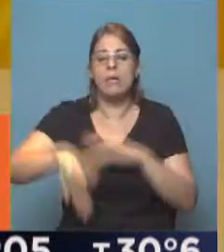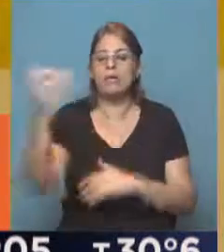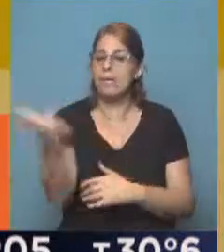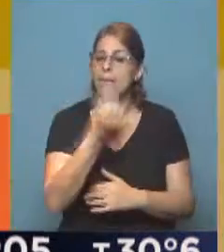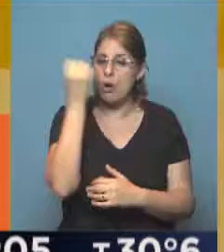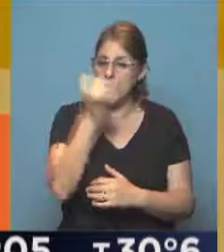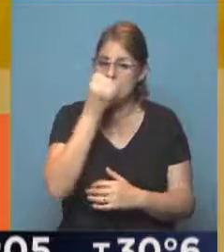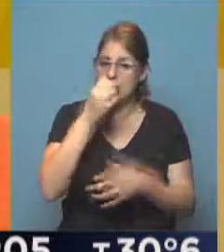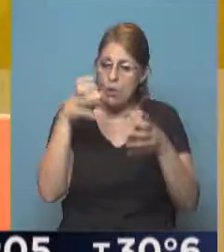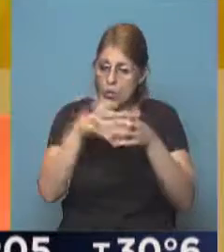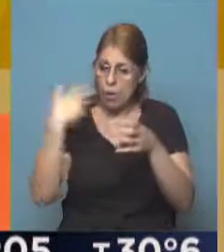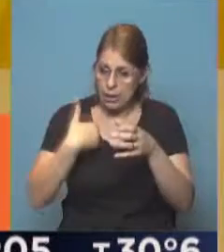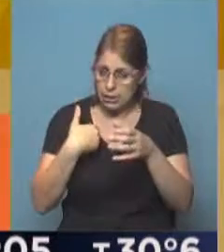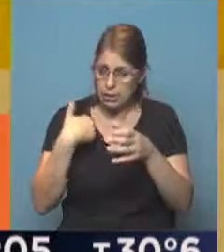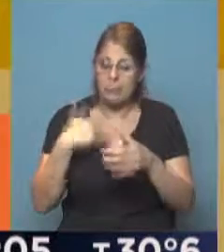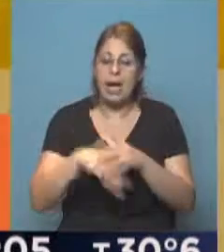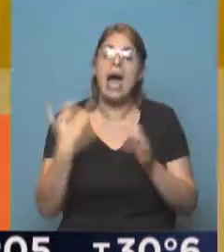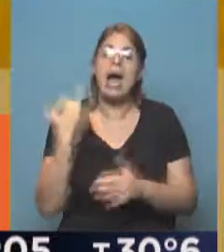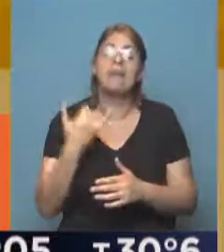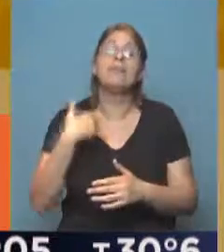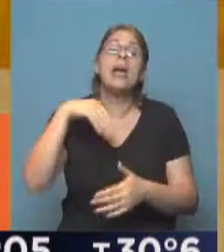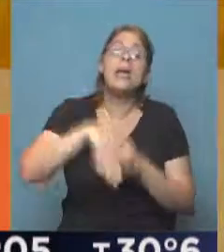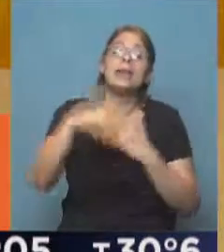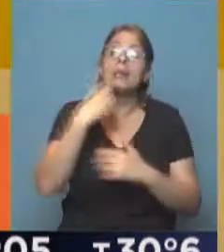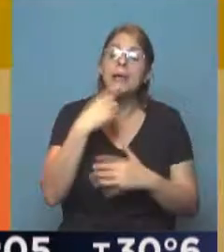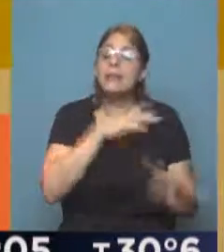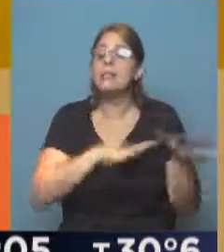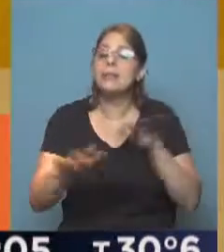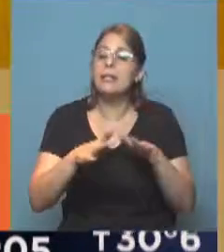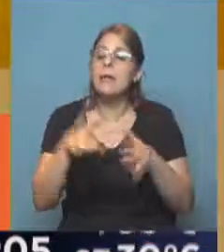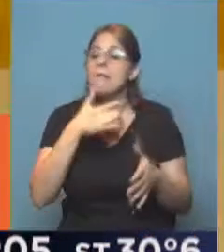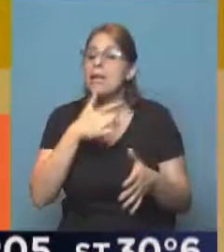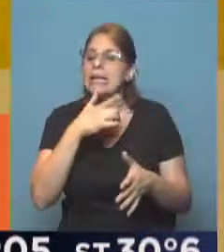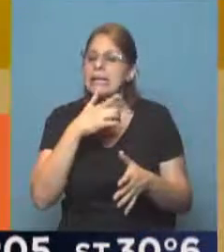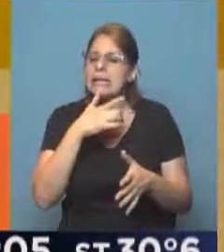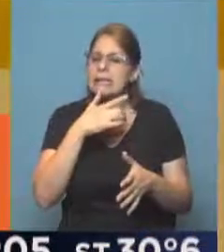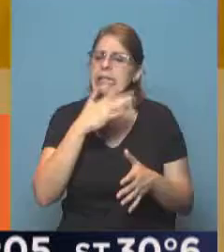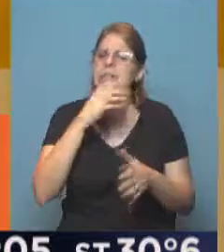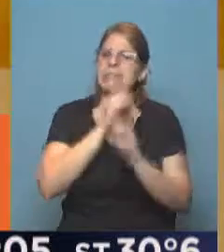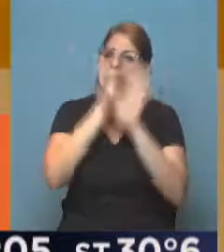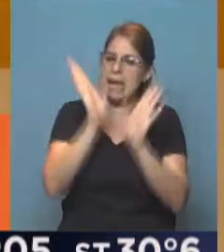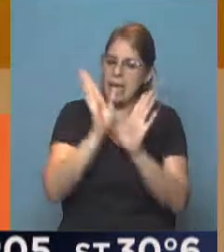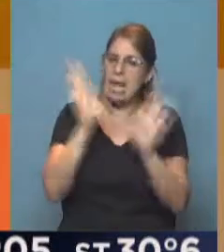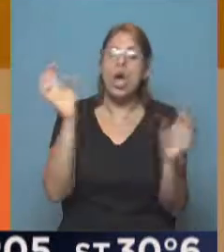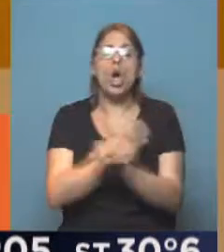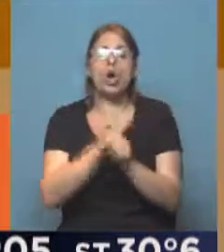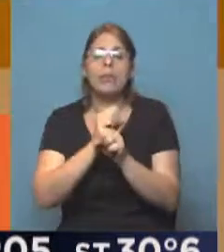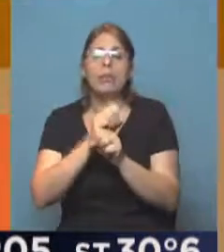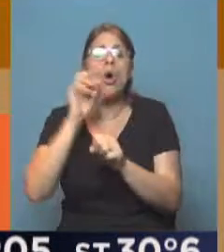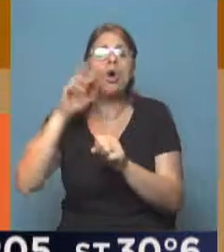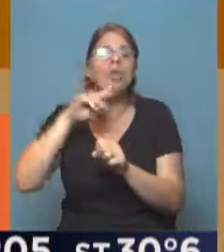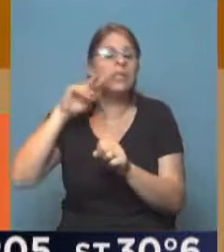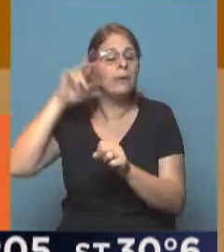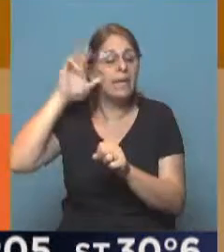que tiene el fútbol argentino. En River la situación parece ser un poco más clara a través de la confirmación de Luis Oliveira,